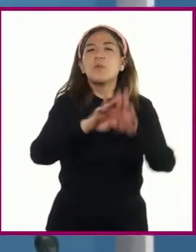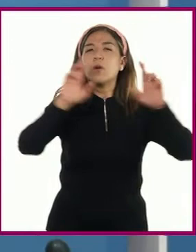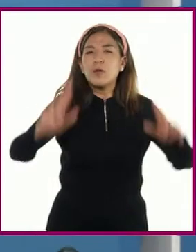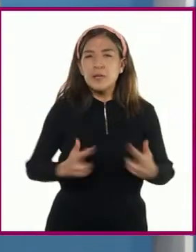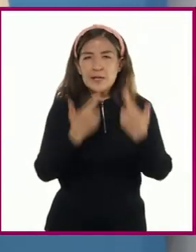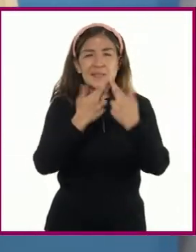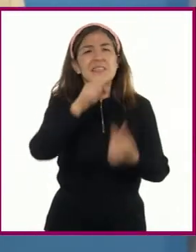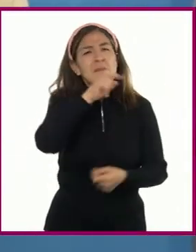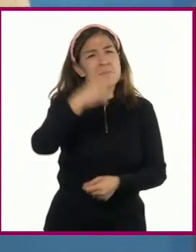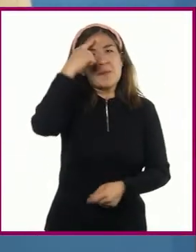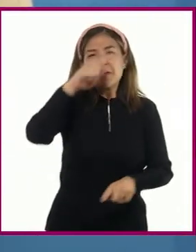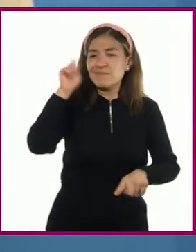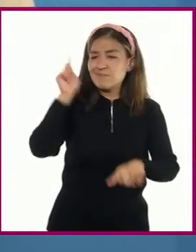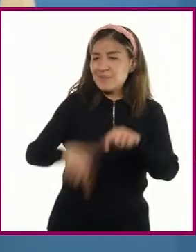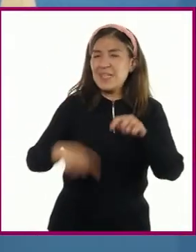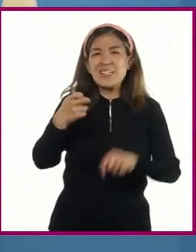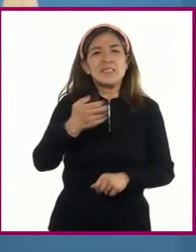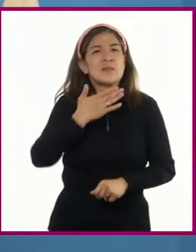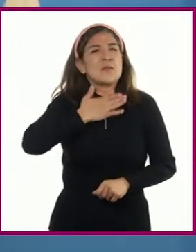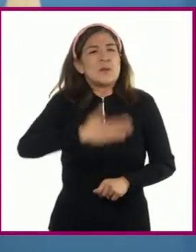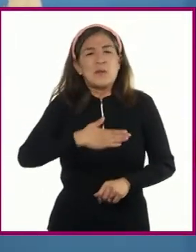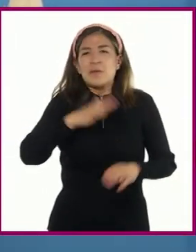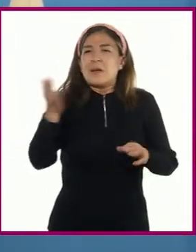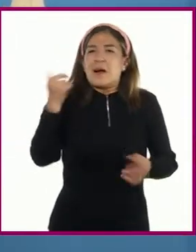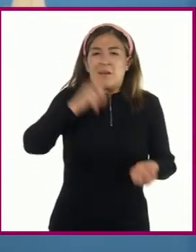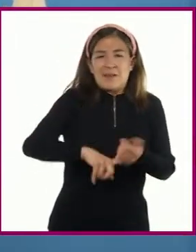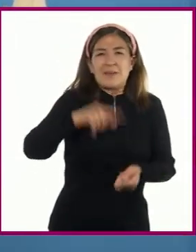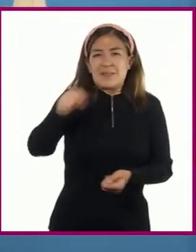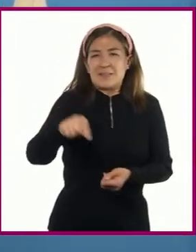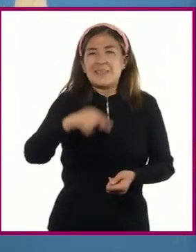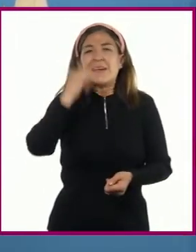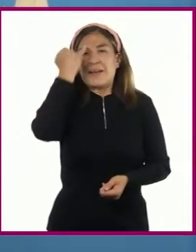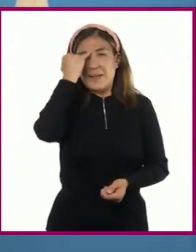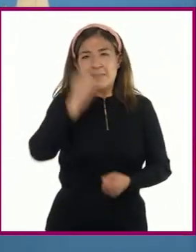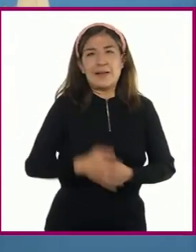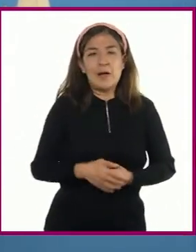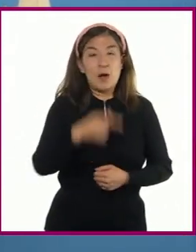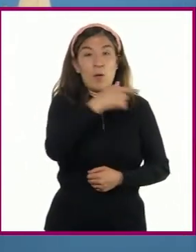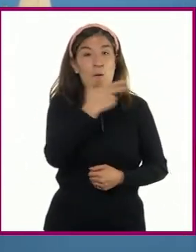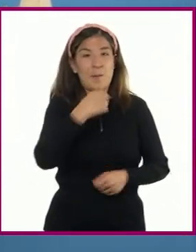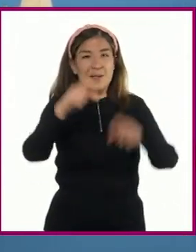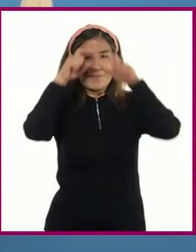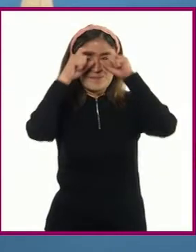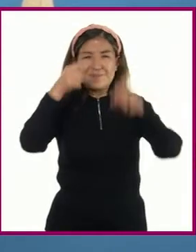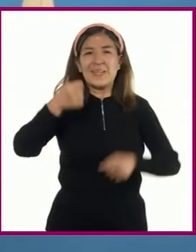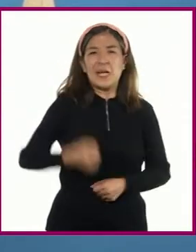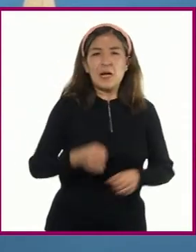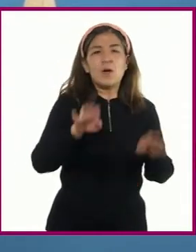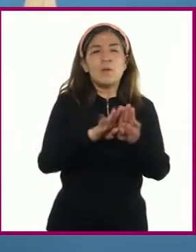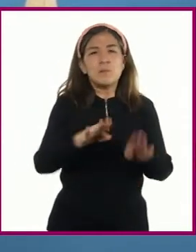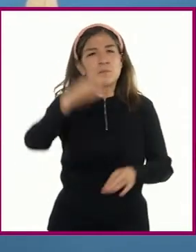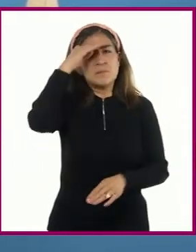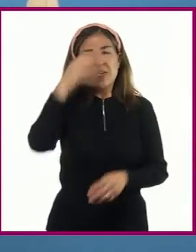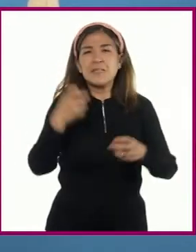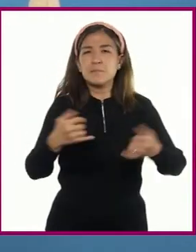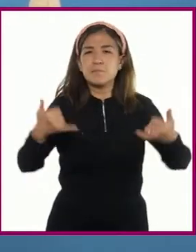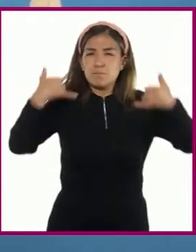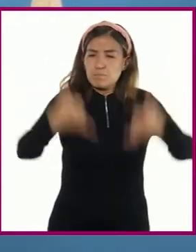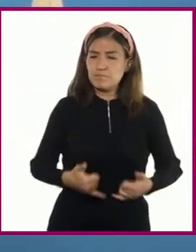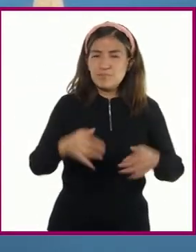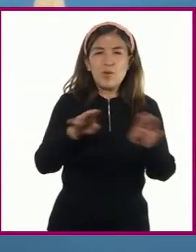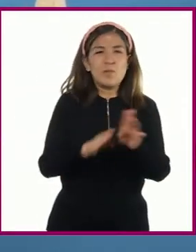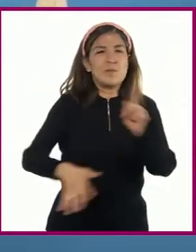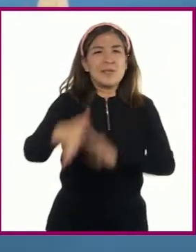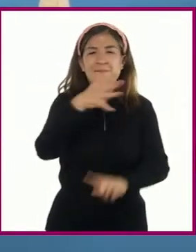eliminar las injusticias del sistema de castas. Gandhi aplicó de forma suprema los principios de la desobediencia civil no